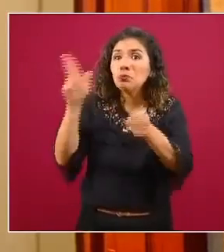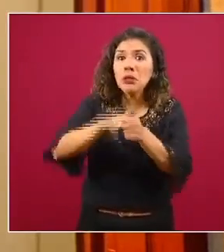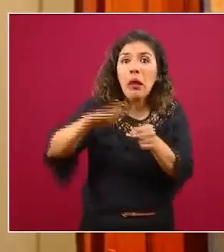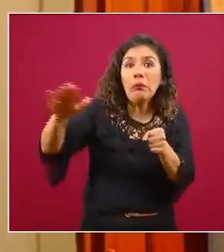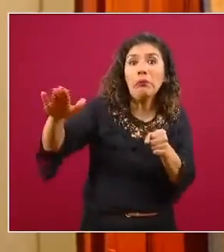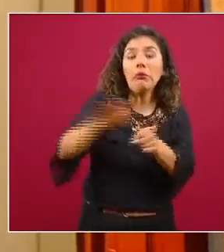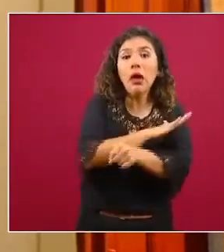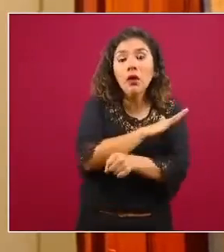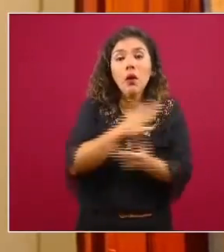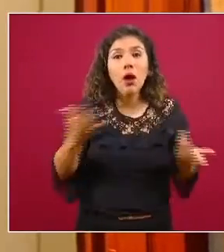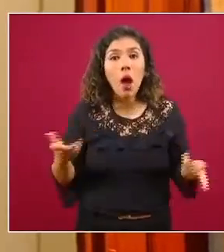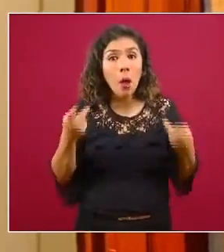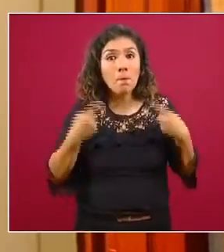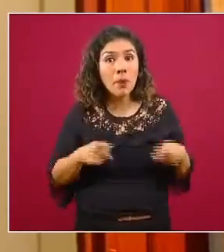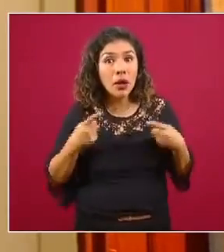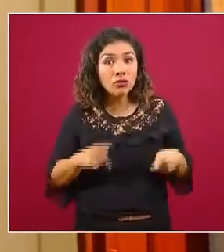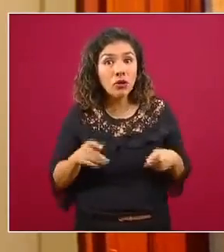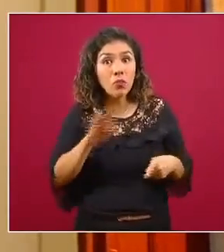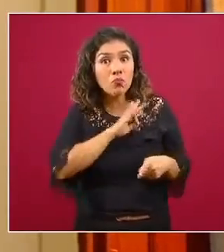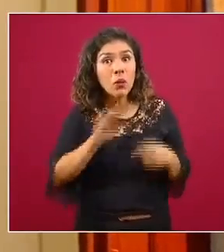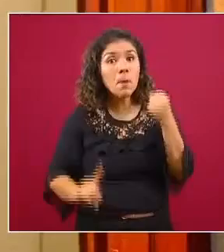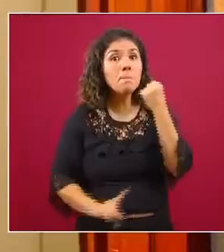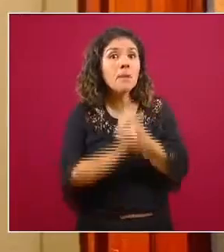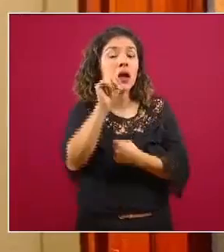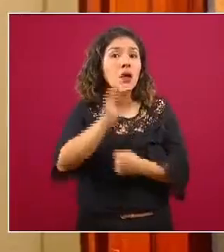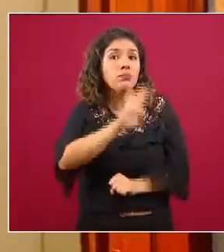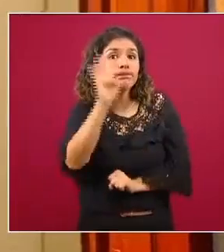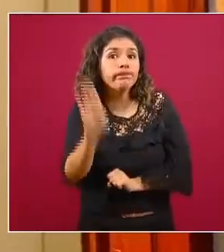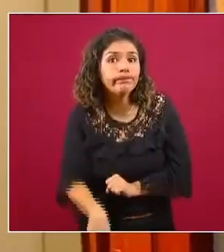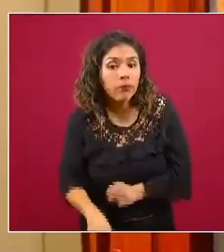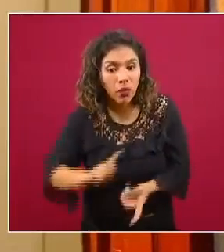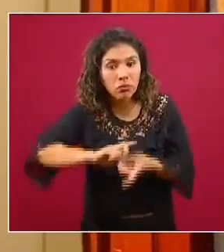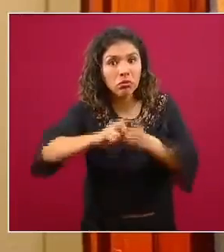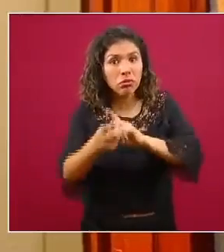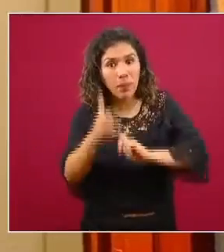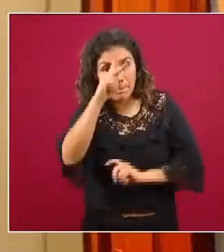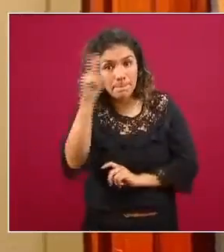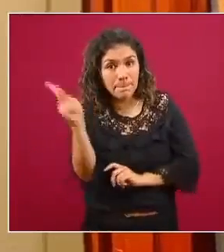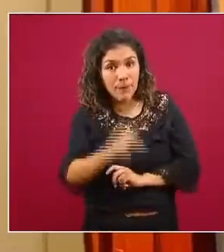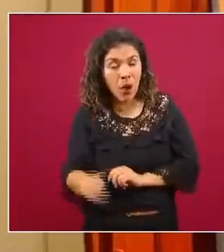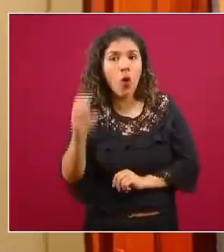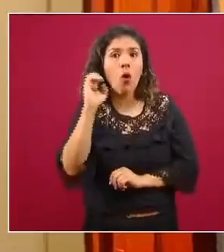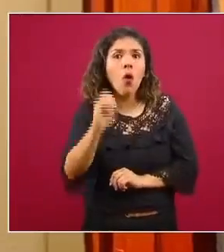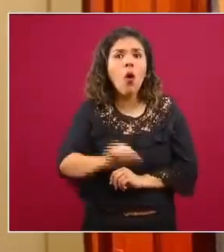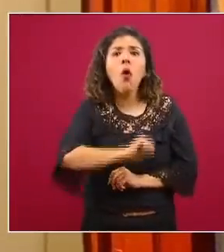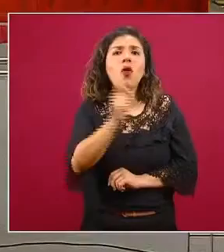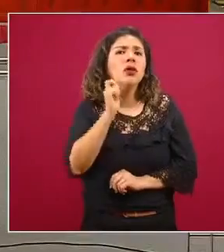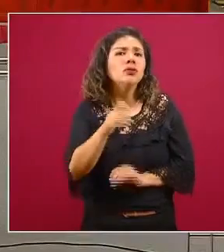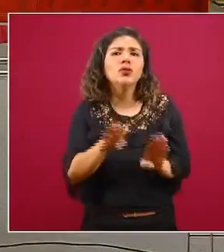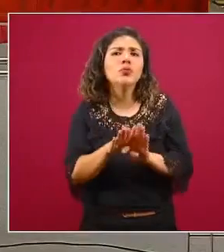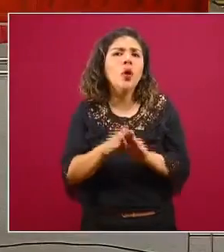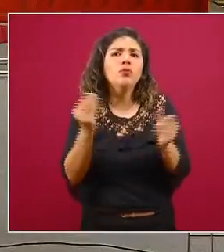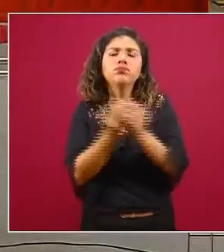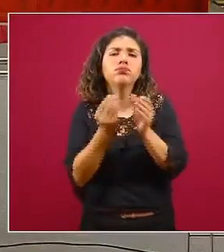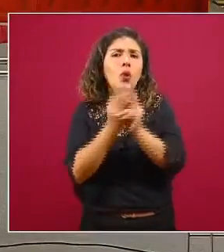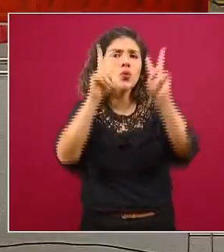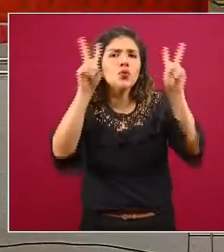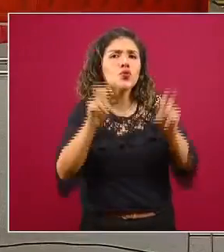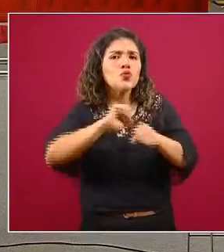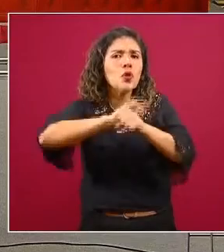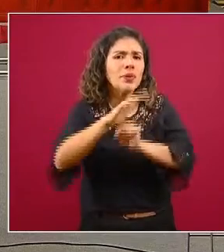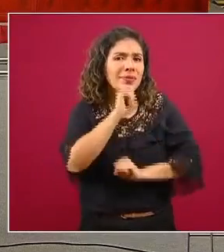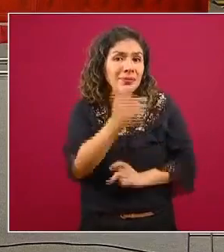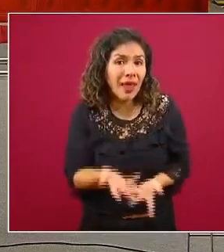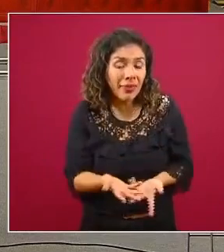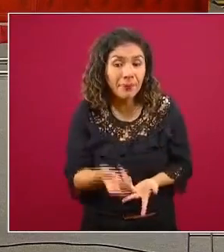personas se puedan o puedan tener un desenlace fatal por otras causas que no sean secundarias a COVID y